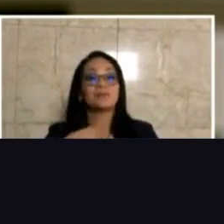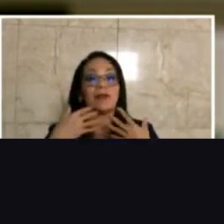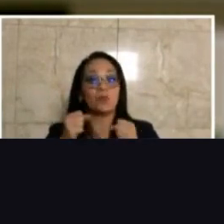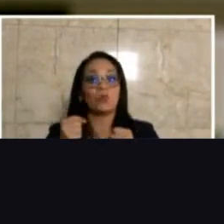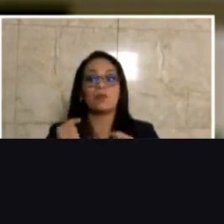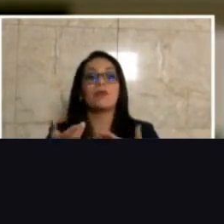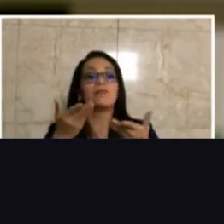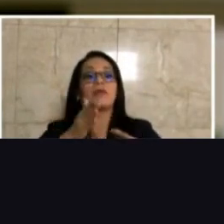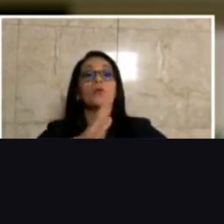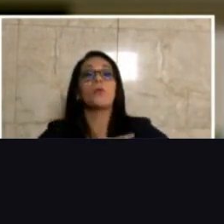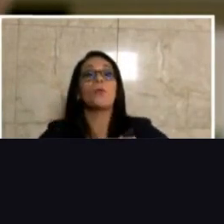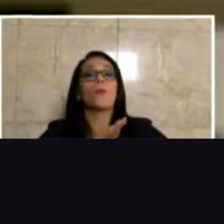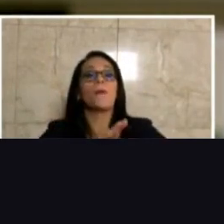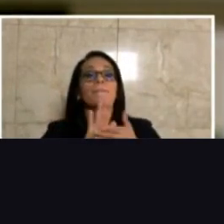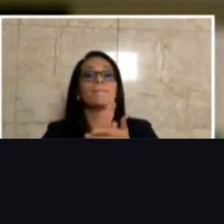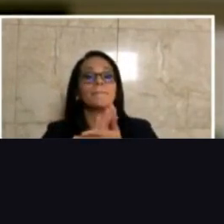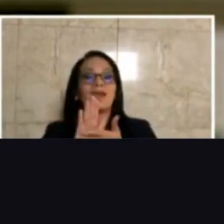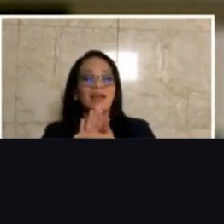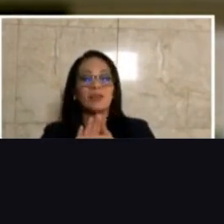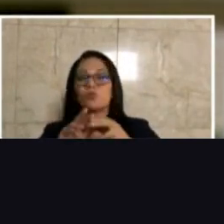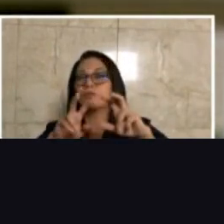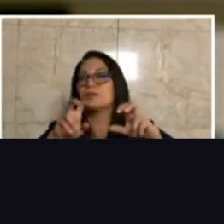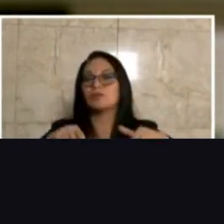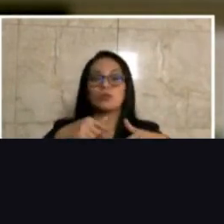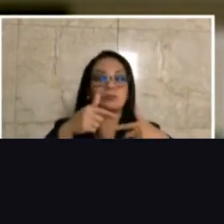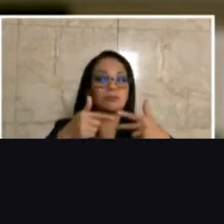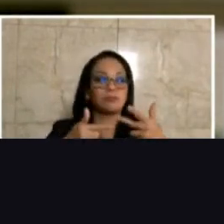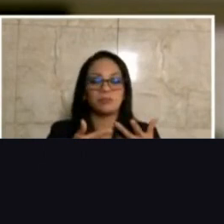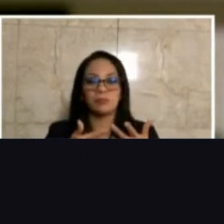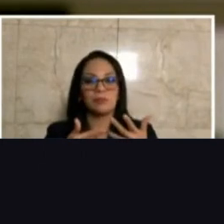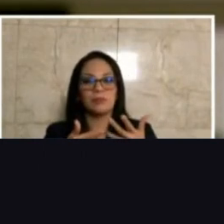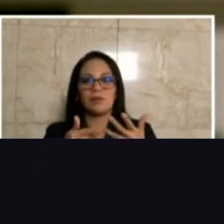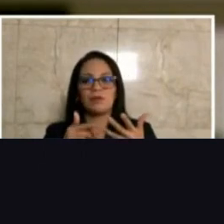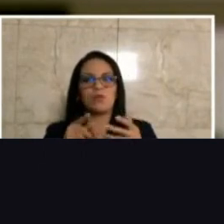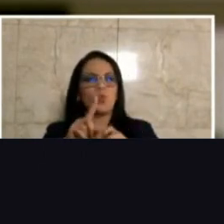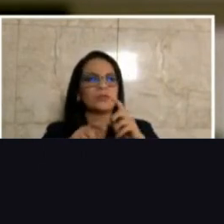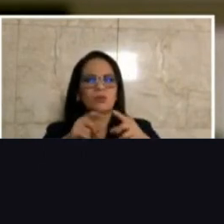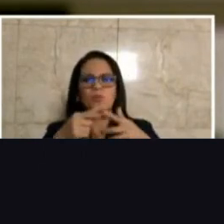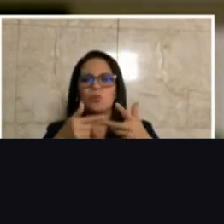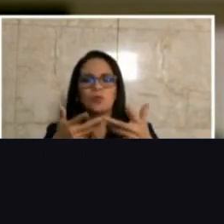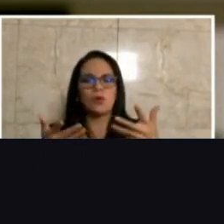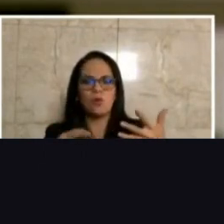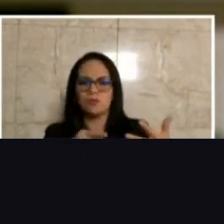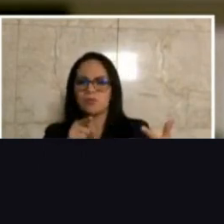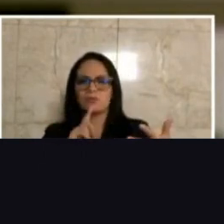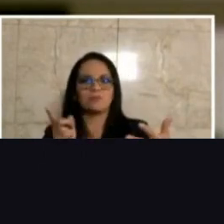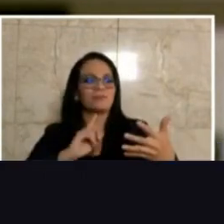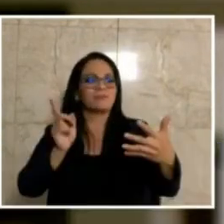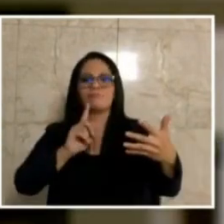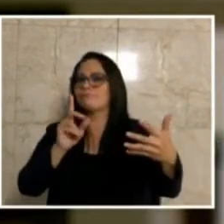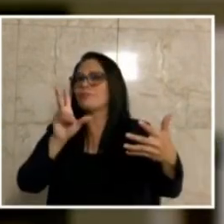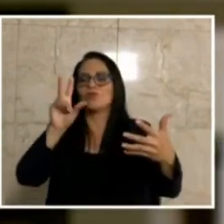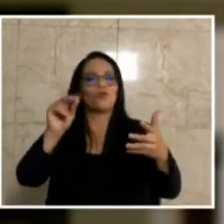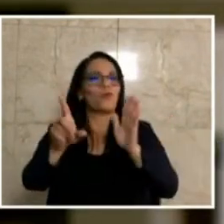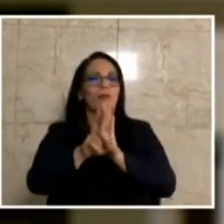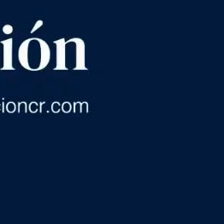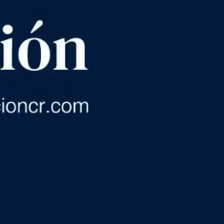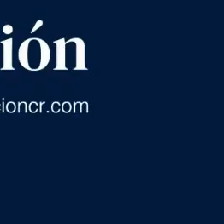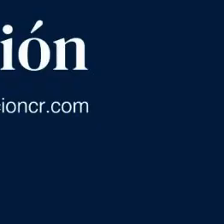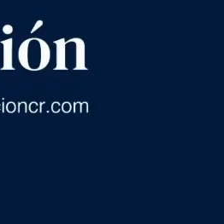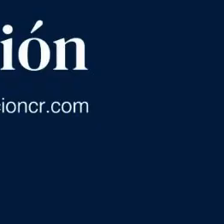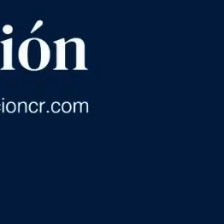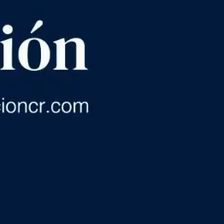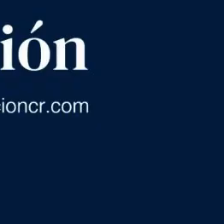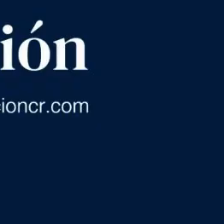autorizaciones, inspecciones, generado cuestionarios y demás sin cumplir ningún requisito.